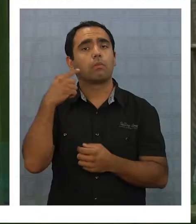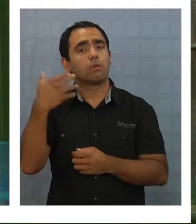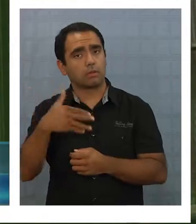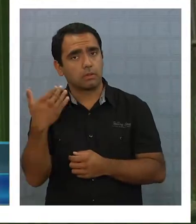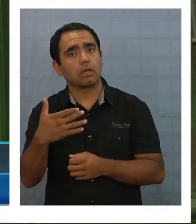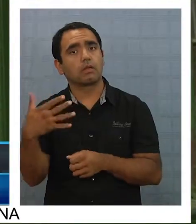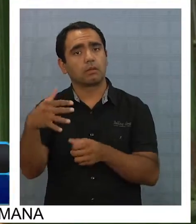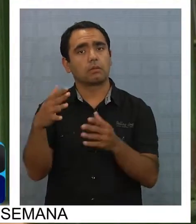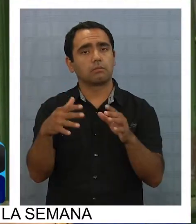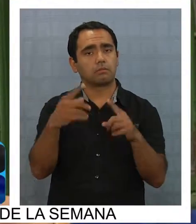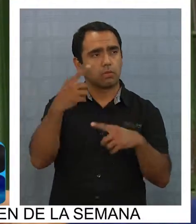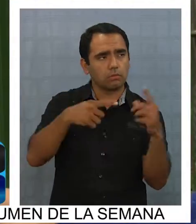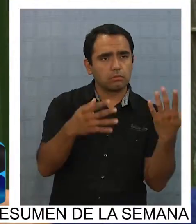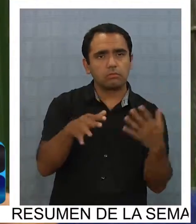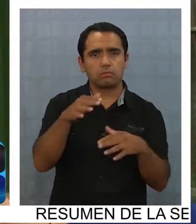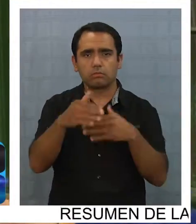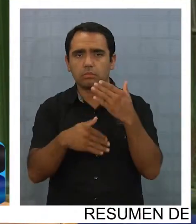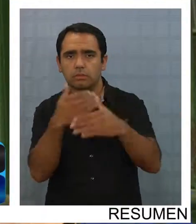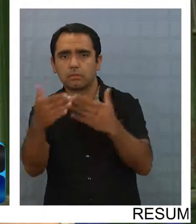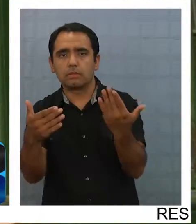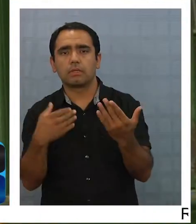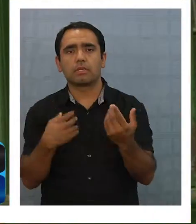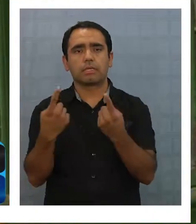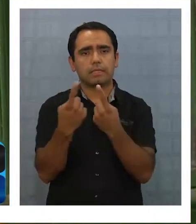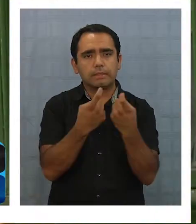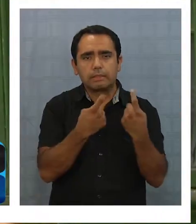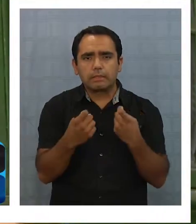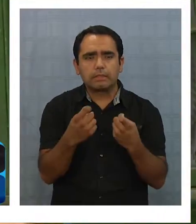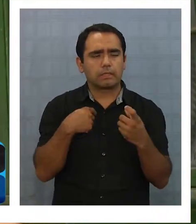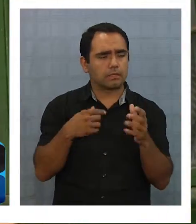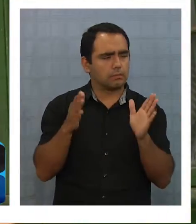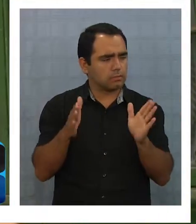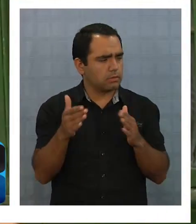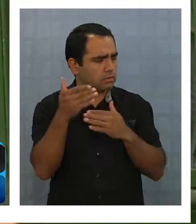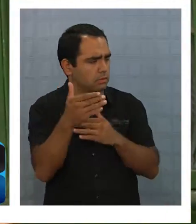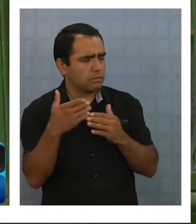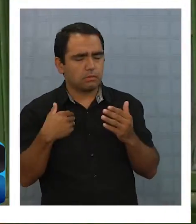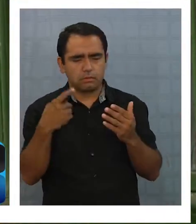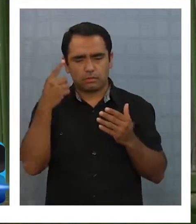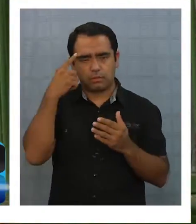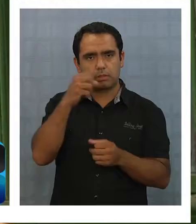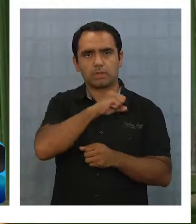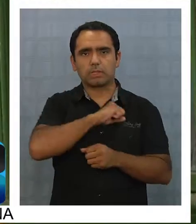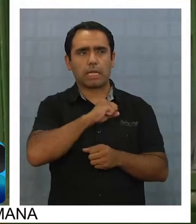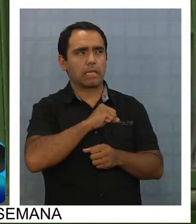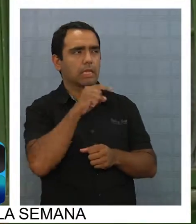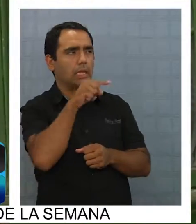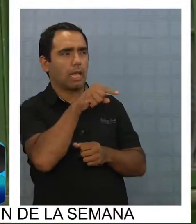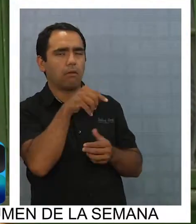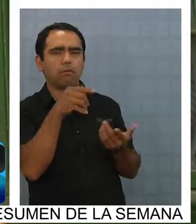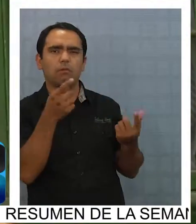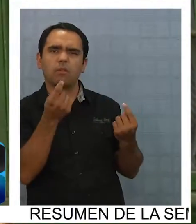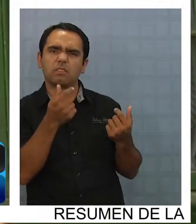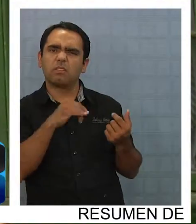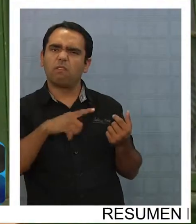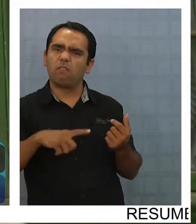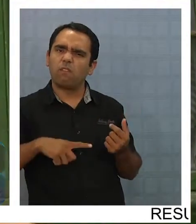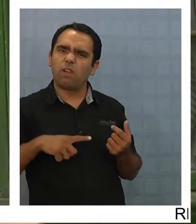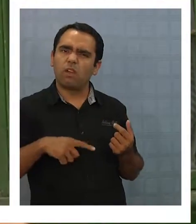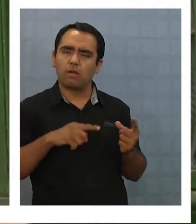regiones tiene una necesidad de salir de su estatus cubo mayor que la de Santiago. Santiago se ha puesto un poco flojo.